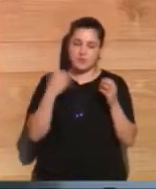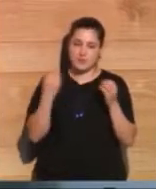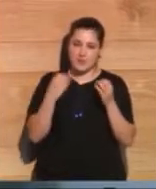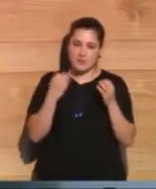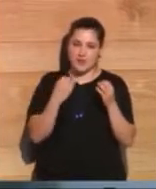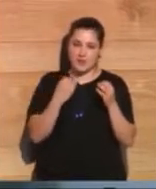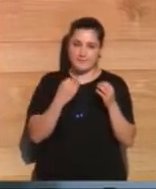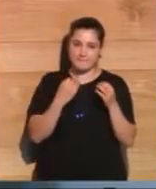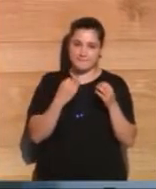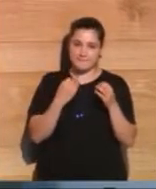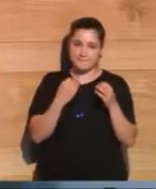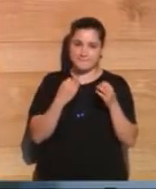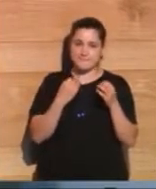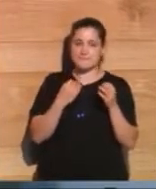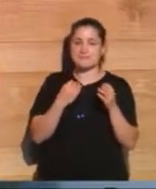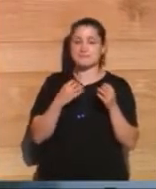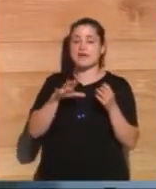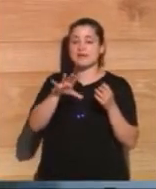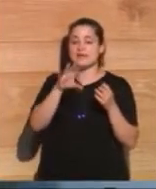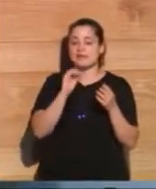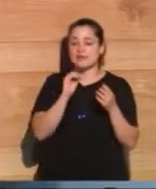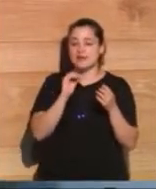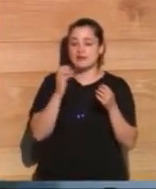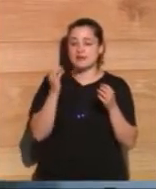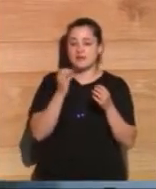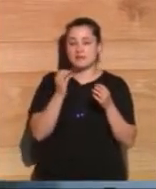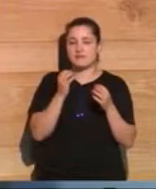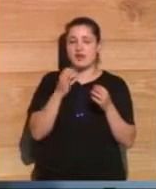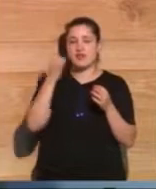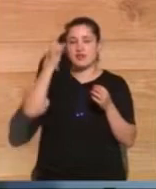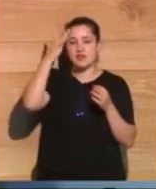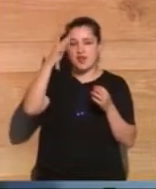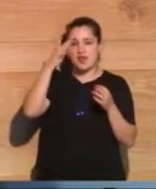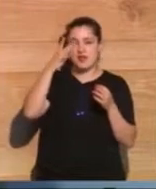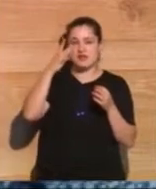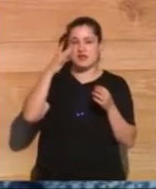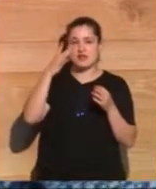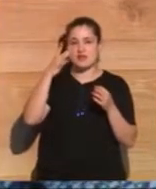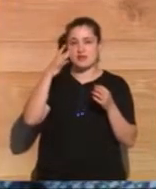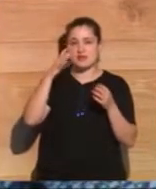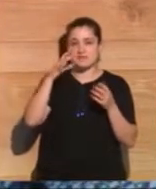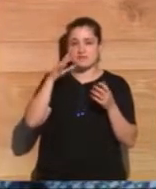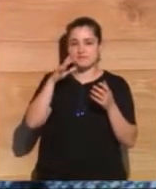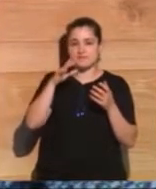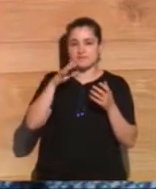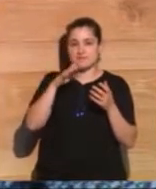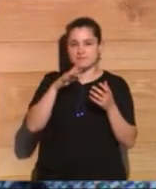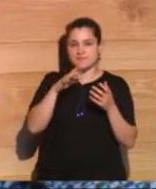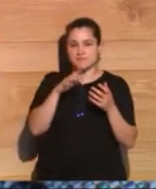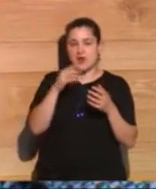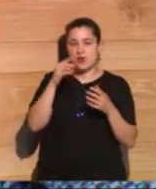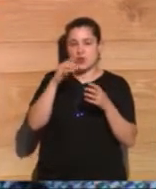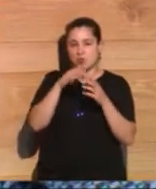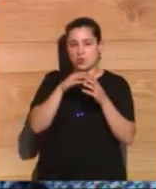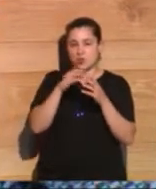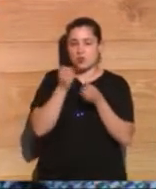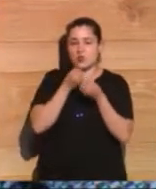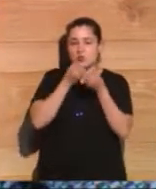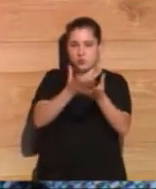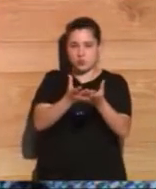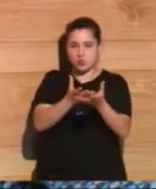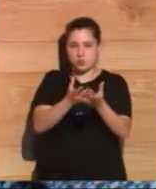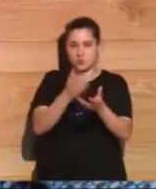capaces de entender, de superar la idea de transferencia. La universidad piensa y transfiere.